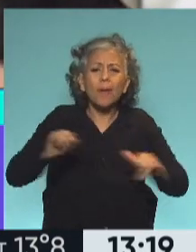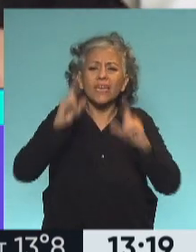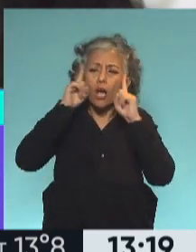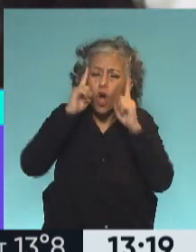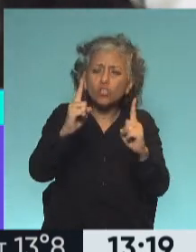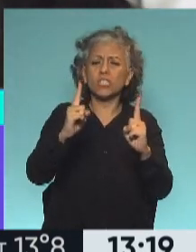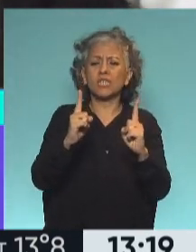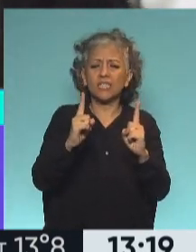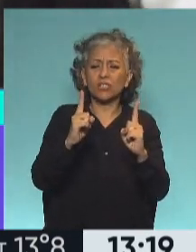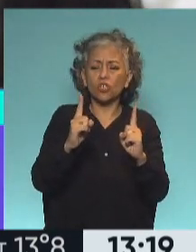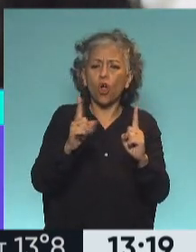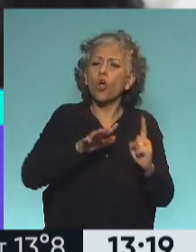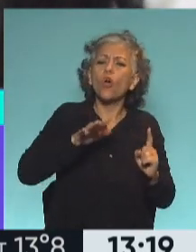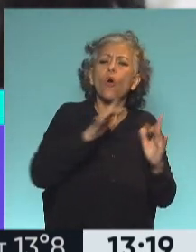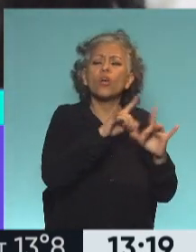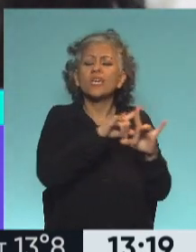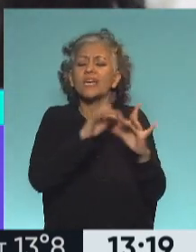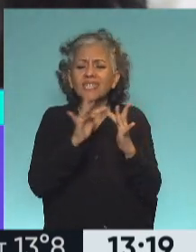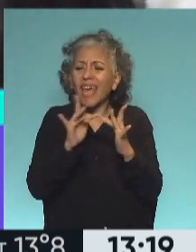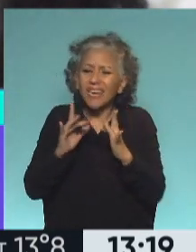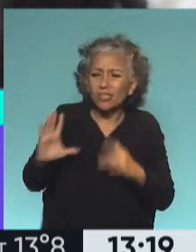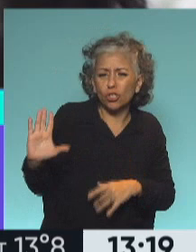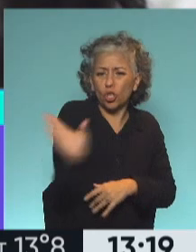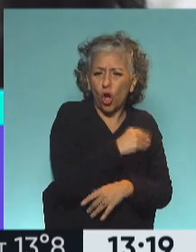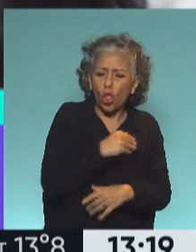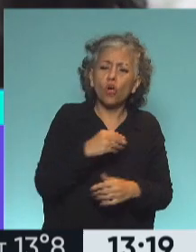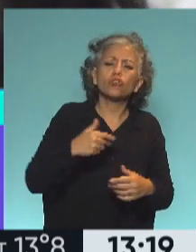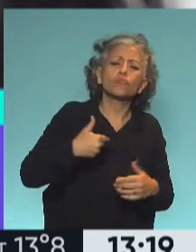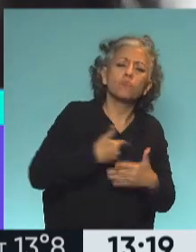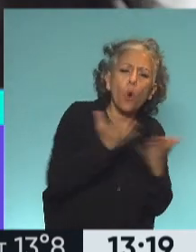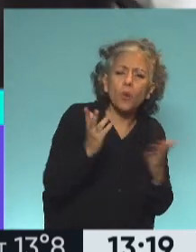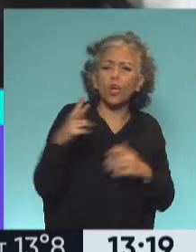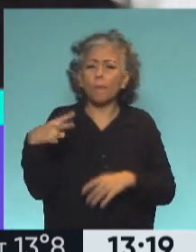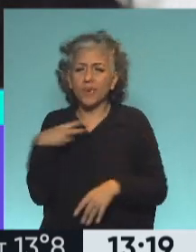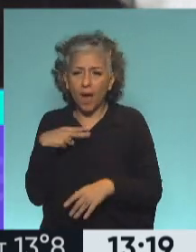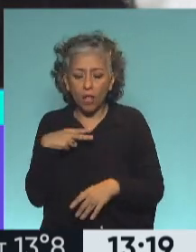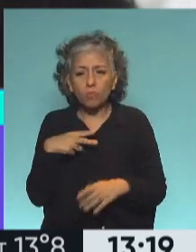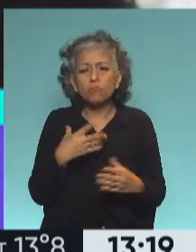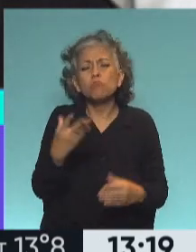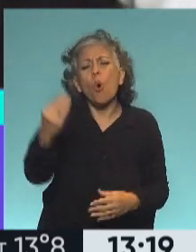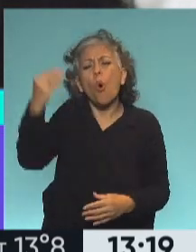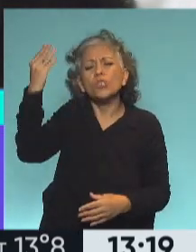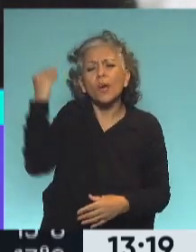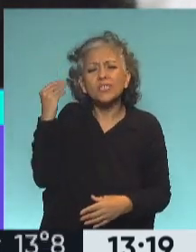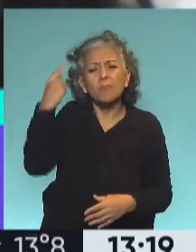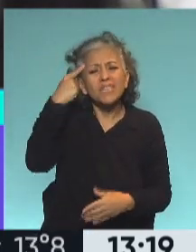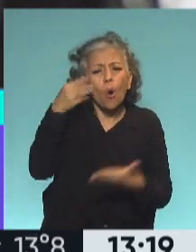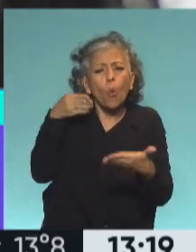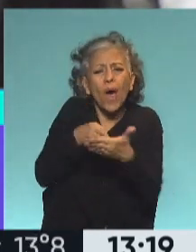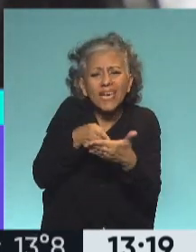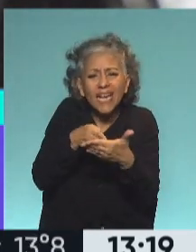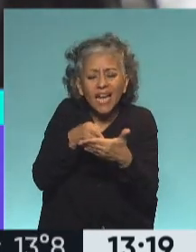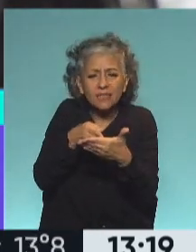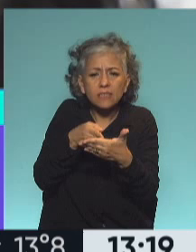oficiales, sino también los privados. Muchas veces cuando pensamos en barreras para las